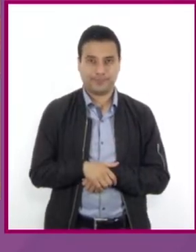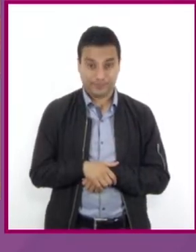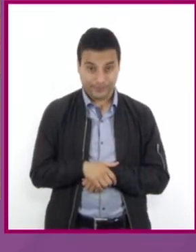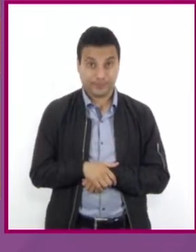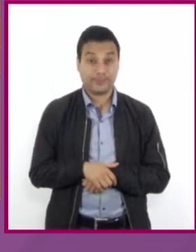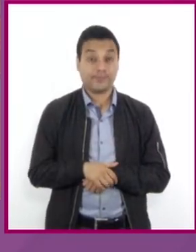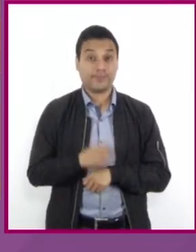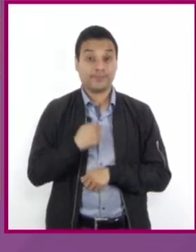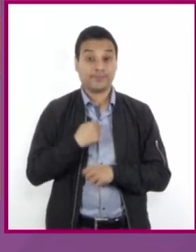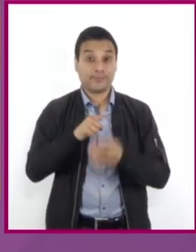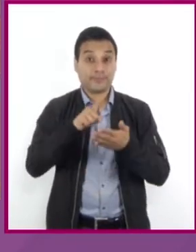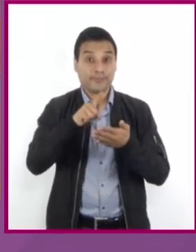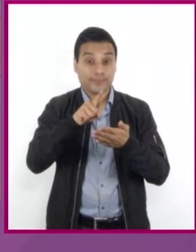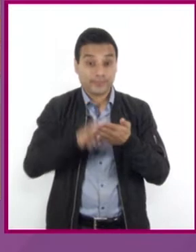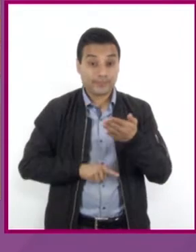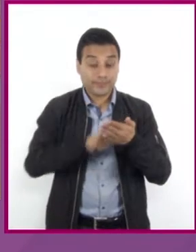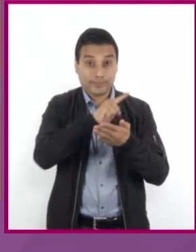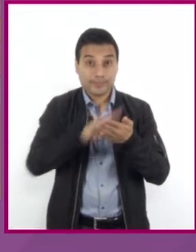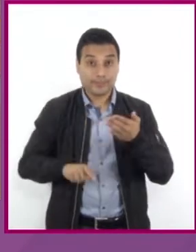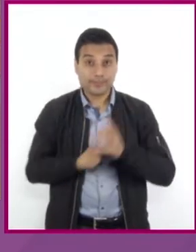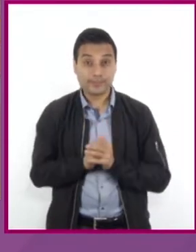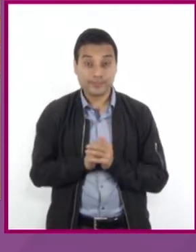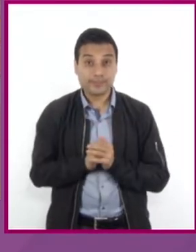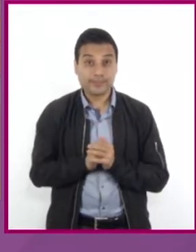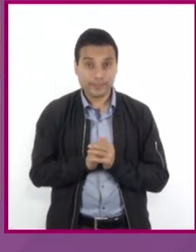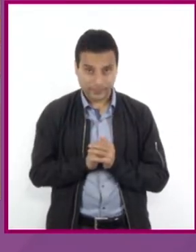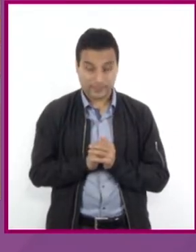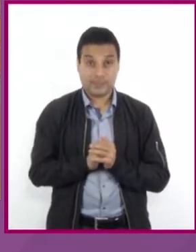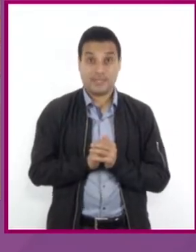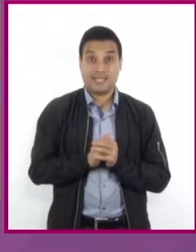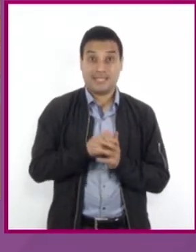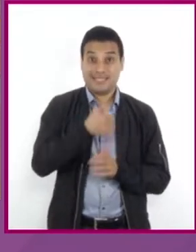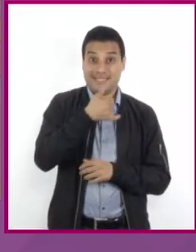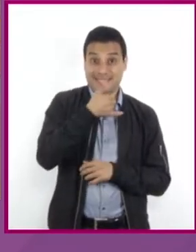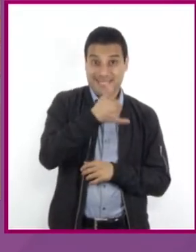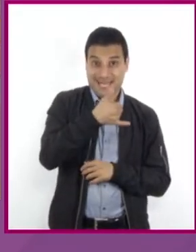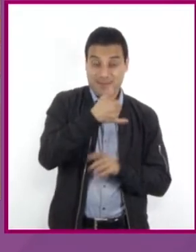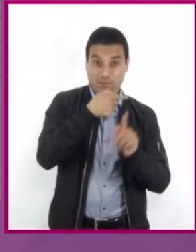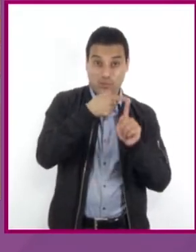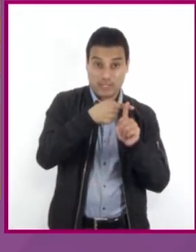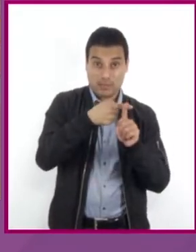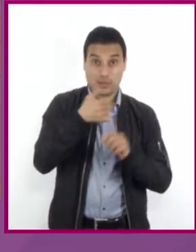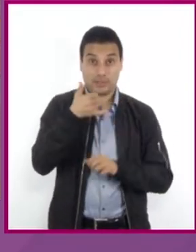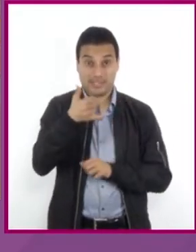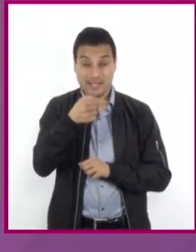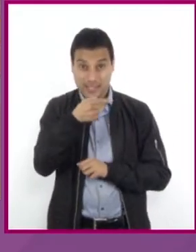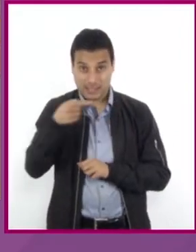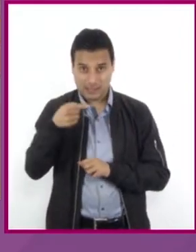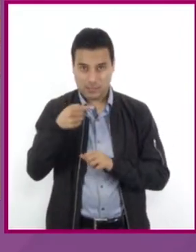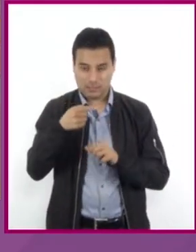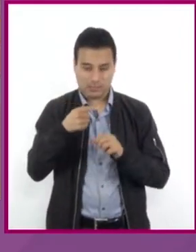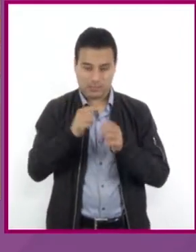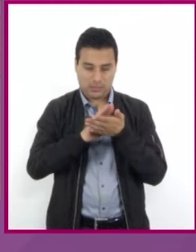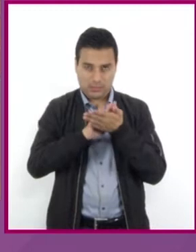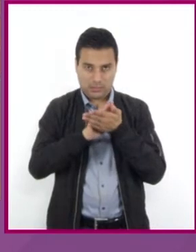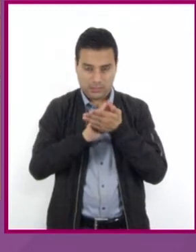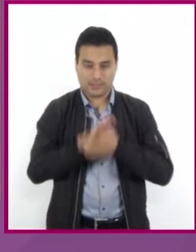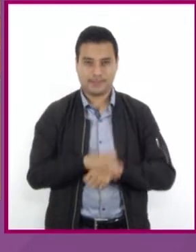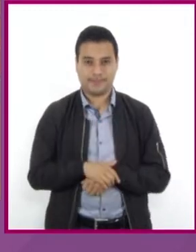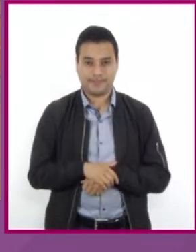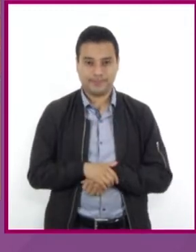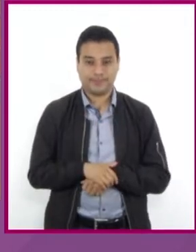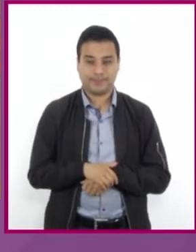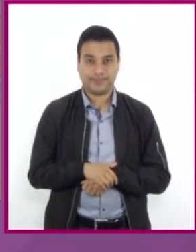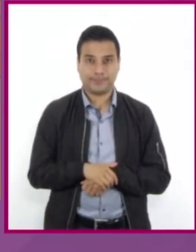cancelamos al y positivo con y negativo en el primer miembro de la igualdad. La ecuación